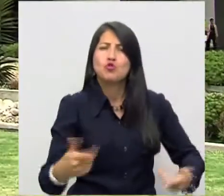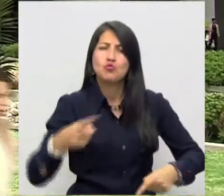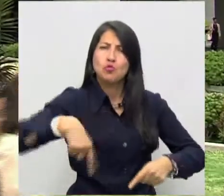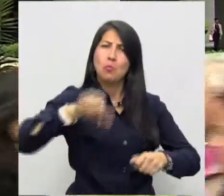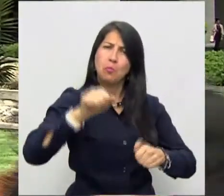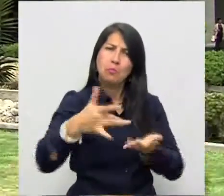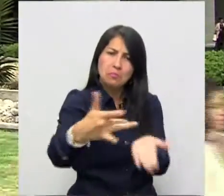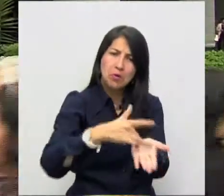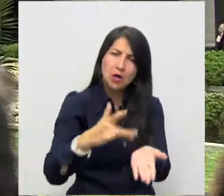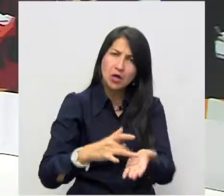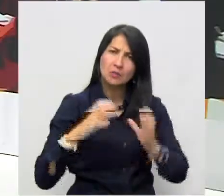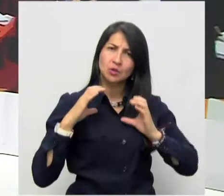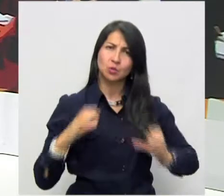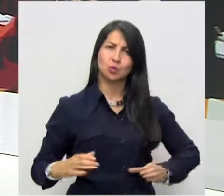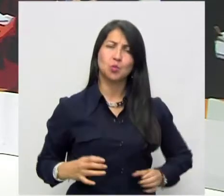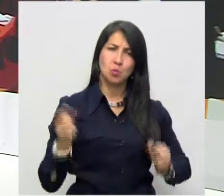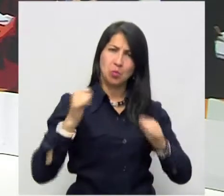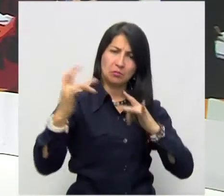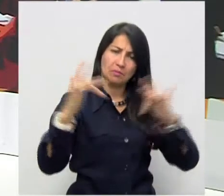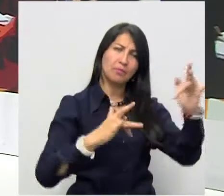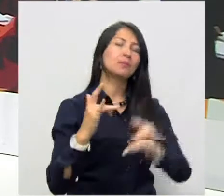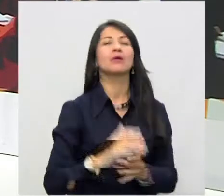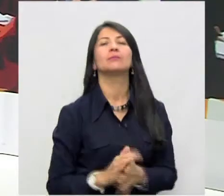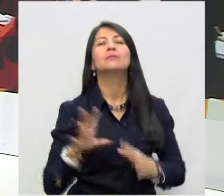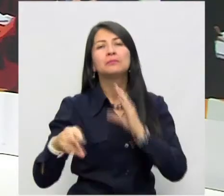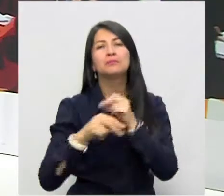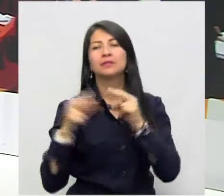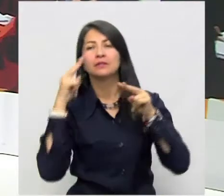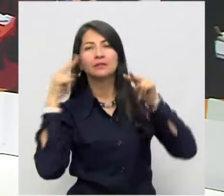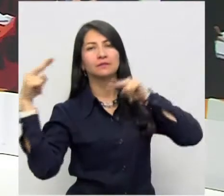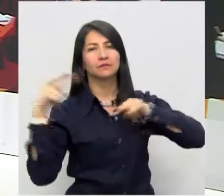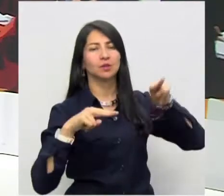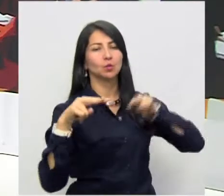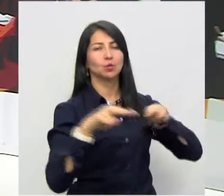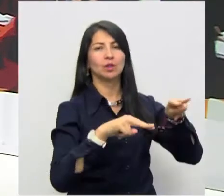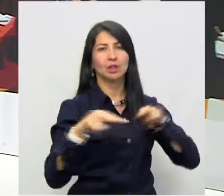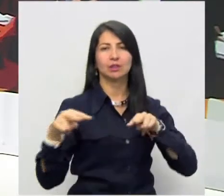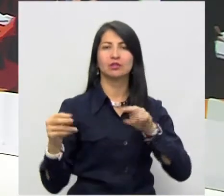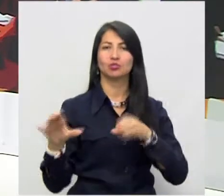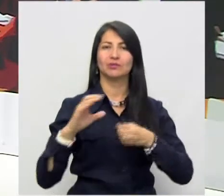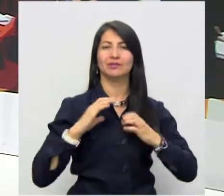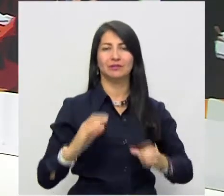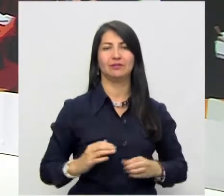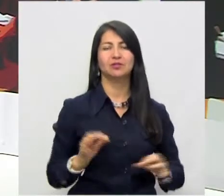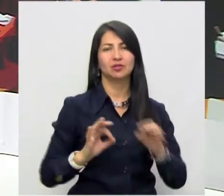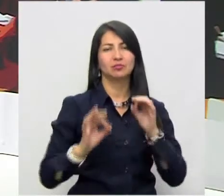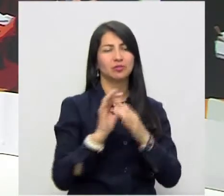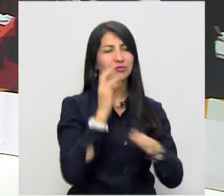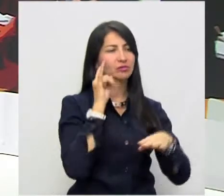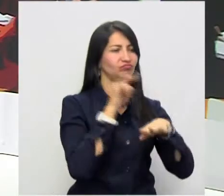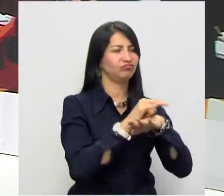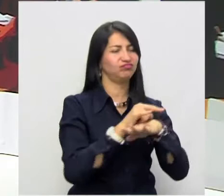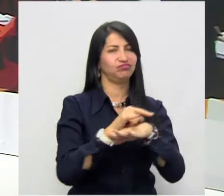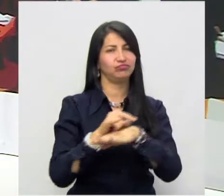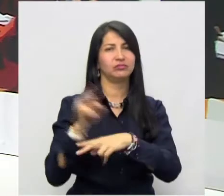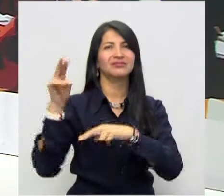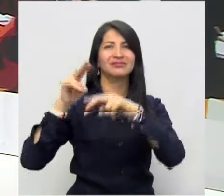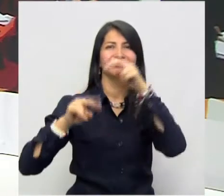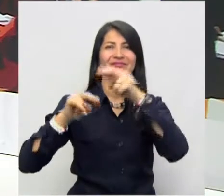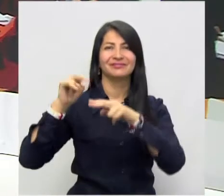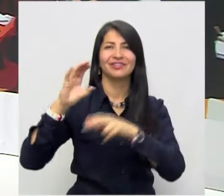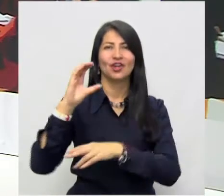en este evento. Veduría Ciudadanas presentará un informe sobre seguimiento y vigilancia al proyecto de